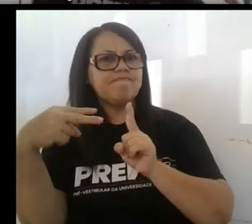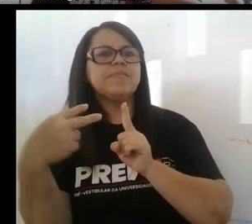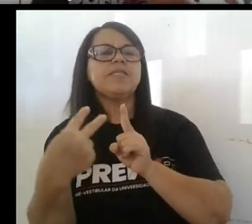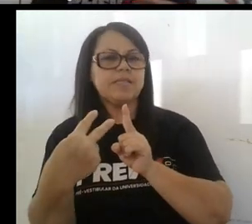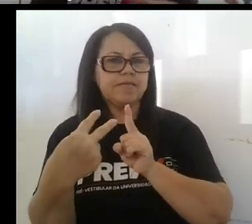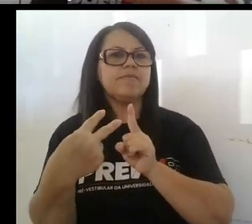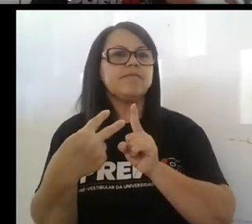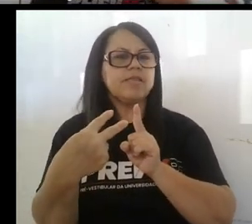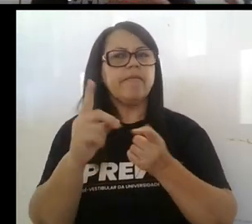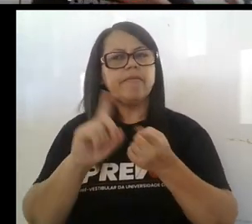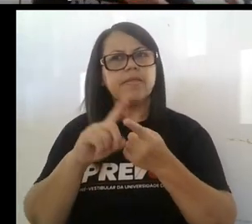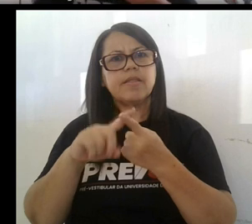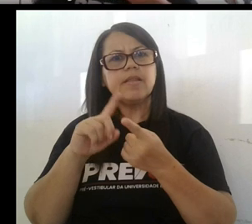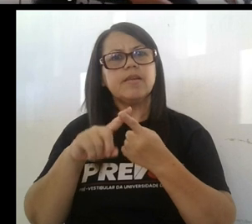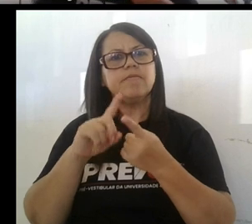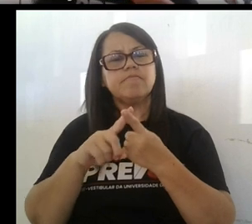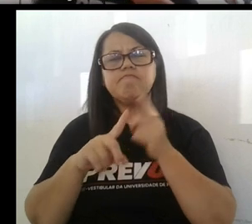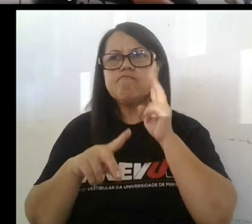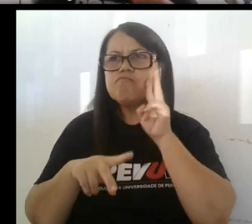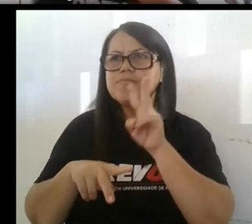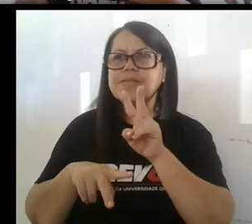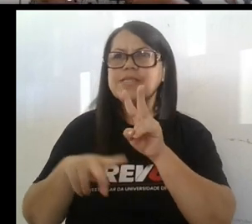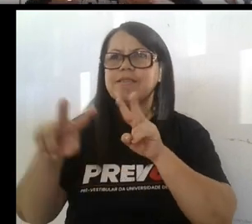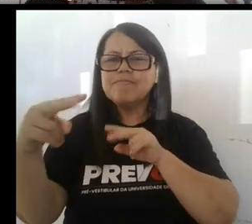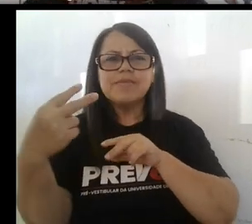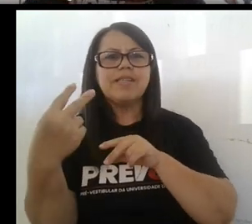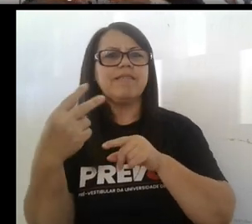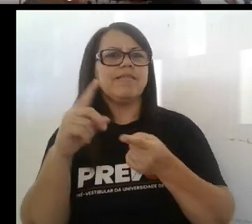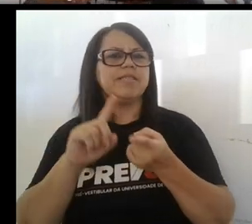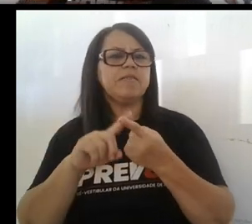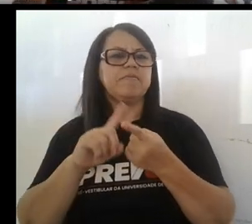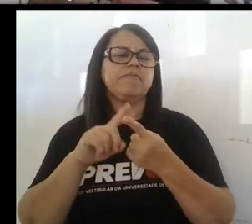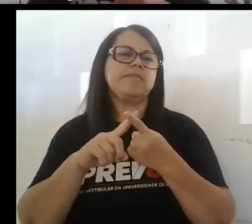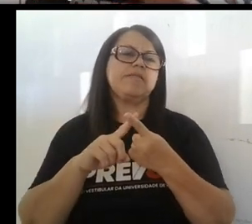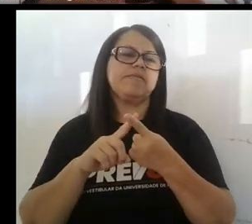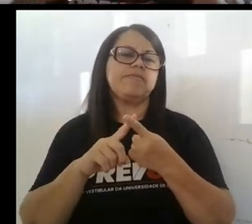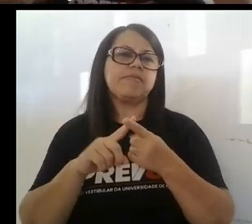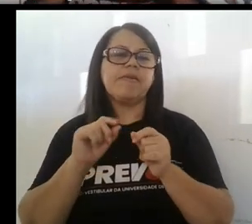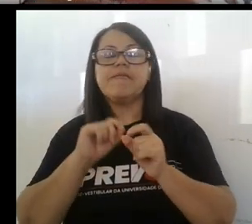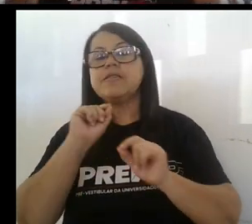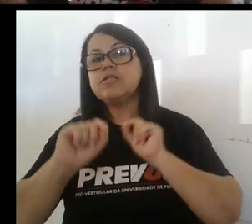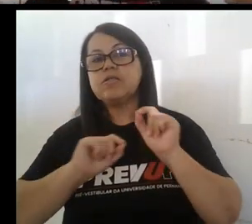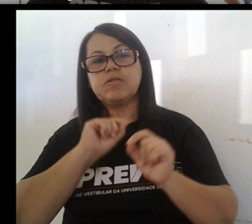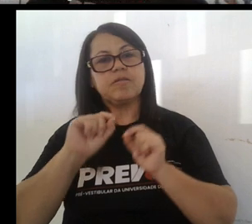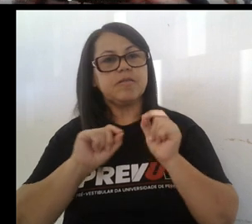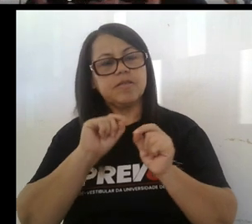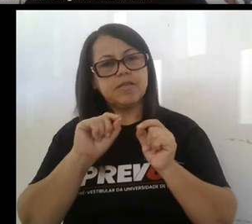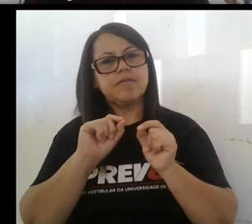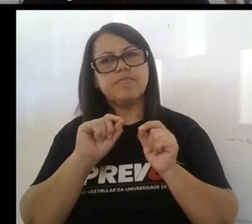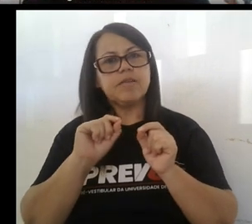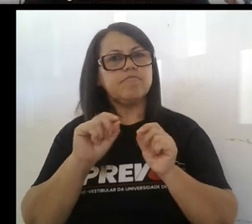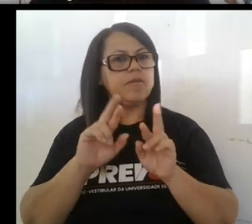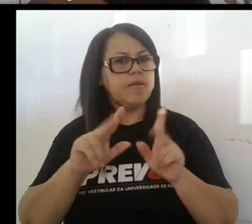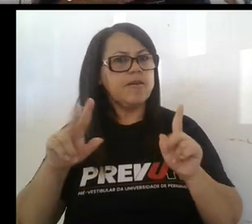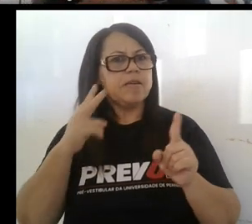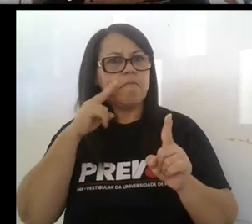y ser humilde lo bastante para rehacer, cambiar, transformar puntos